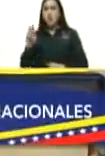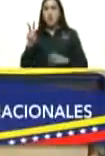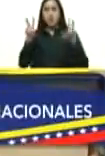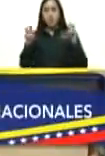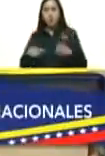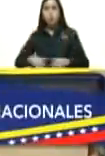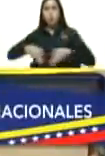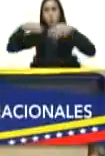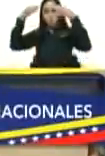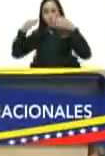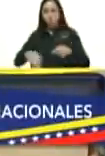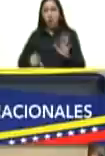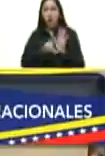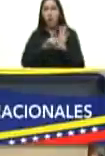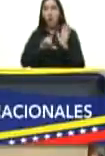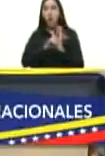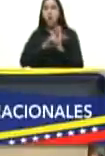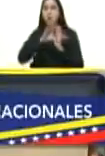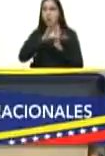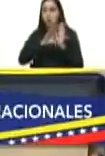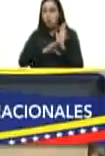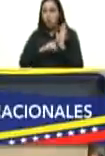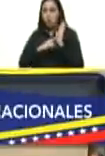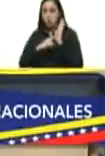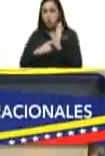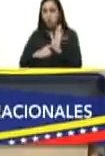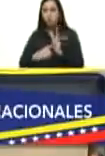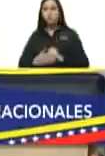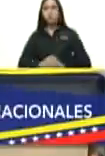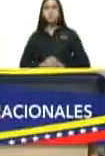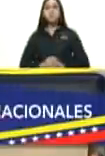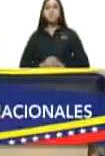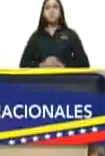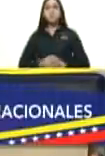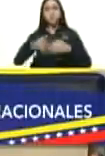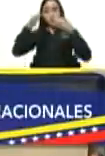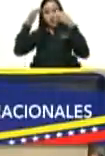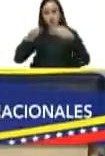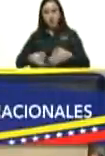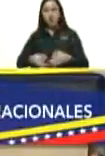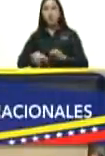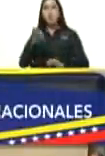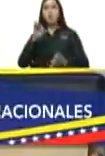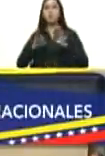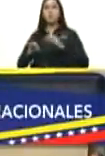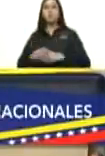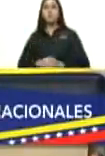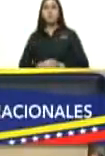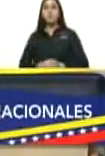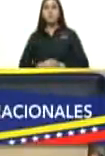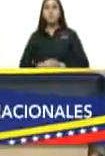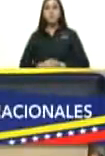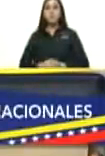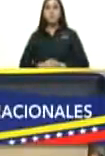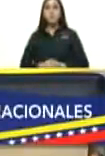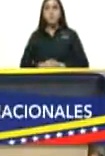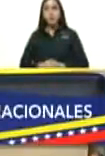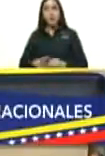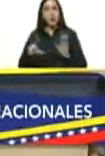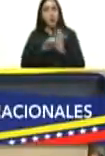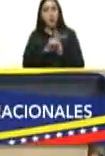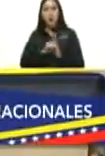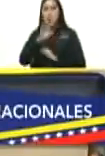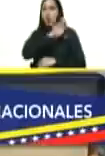legalidad la constitucionalidad la legitimidad dada por el poder legislativo